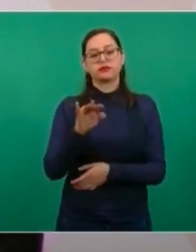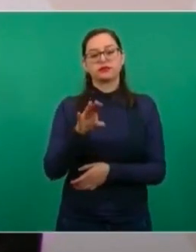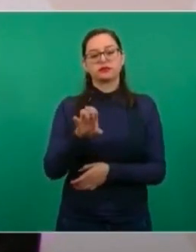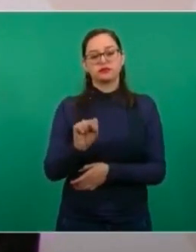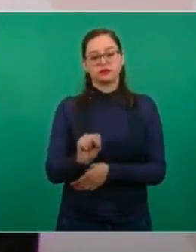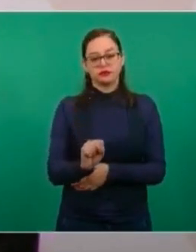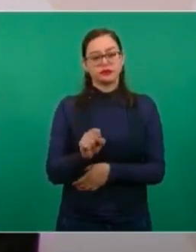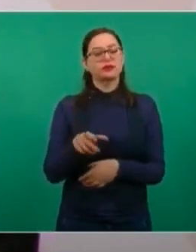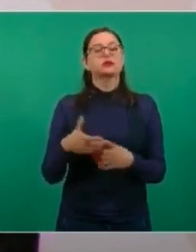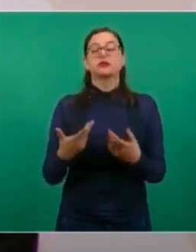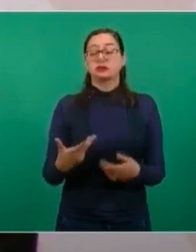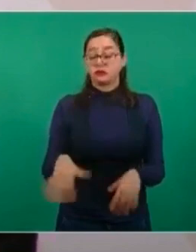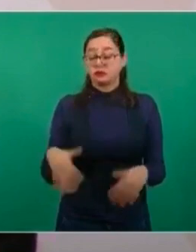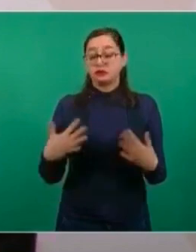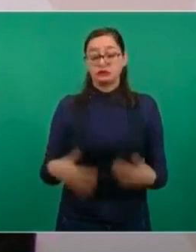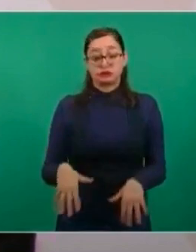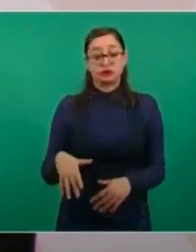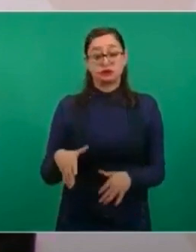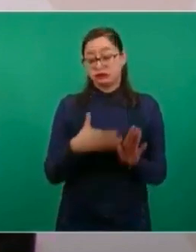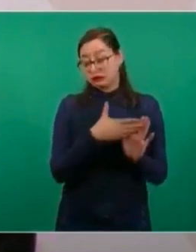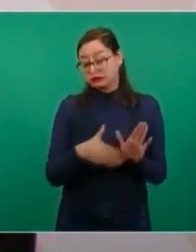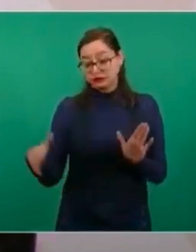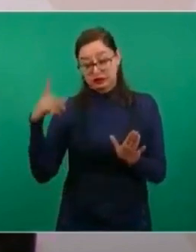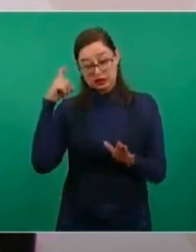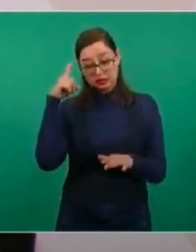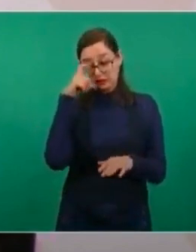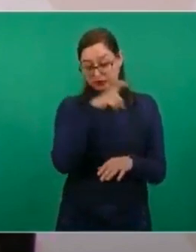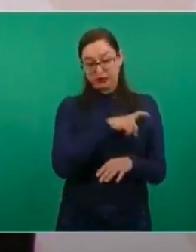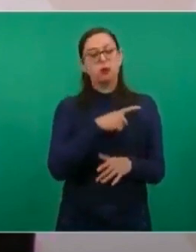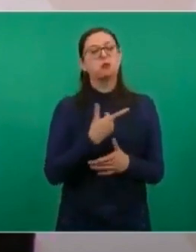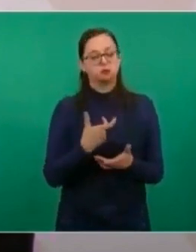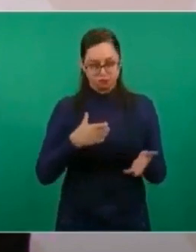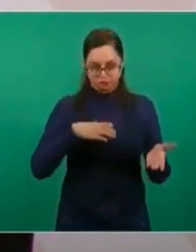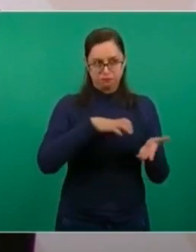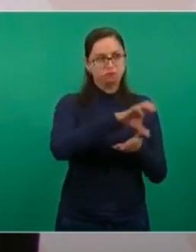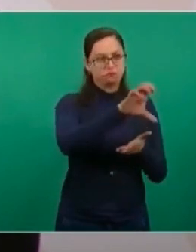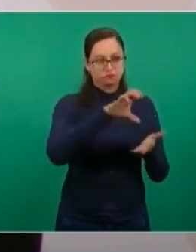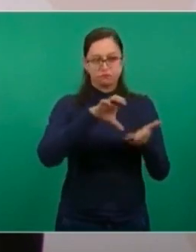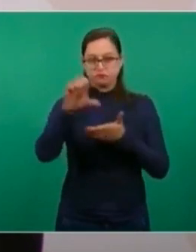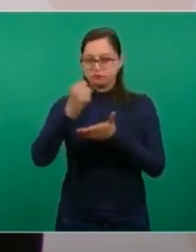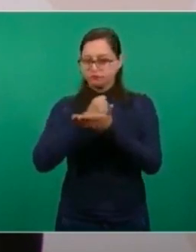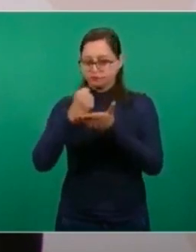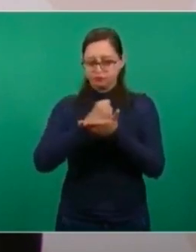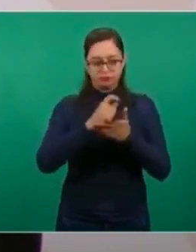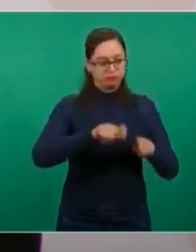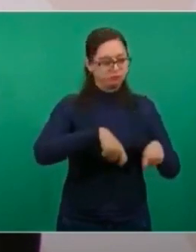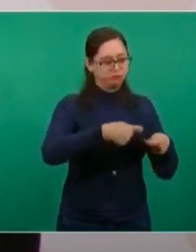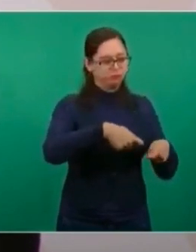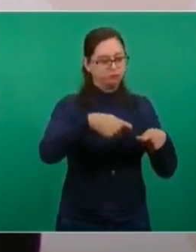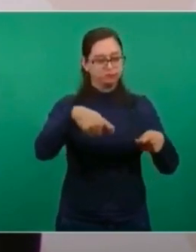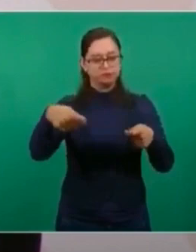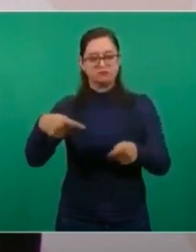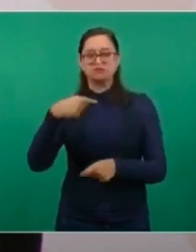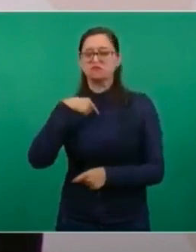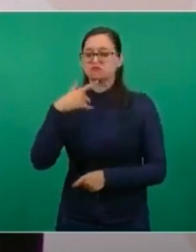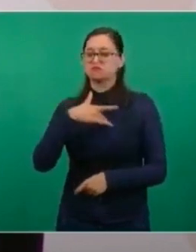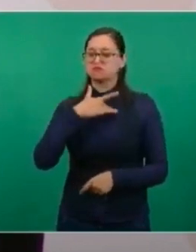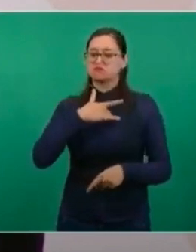difíciles de la pandemia. Yo estoy optimista,